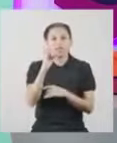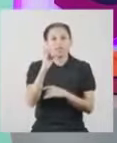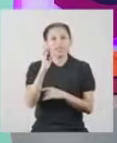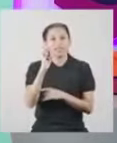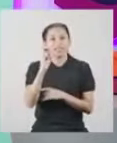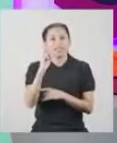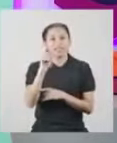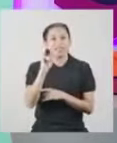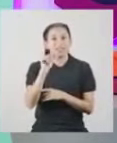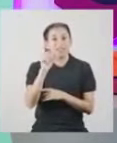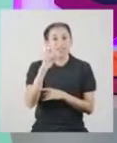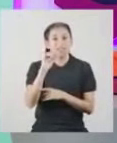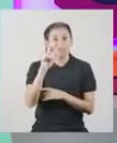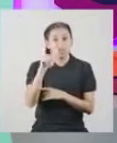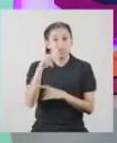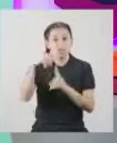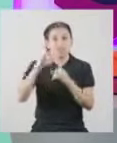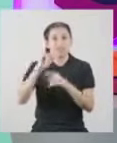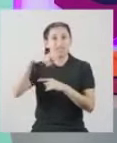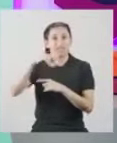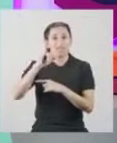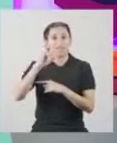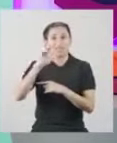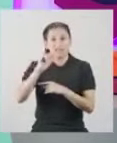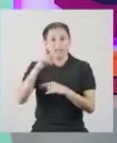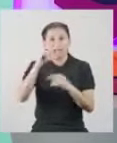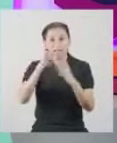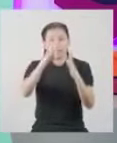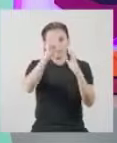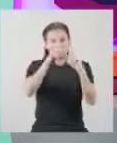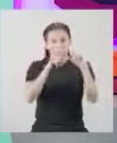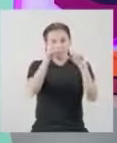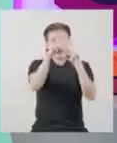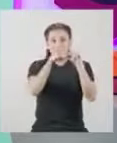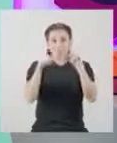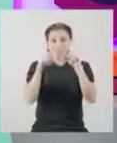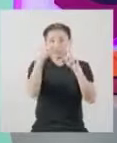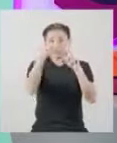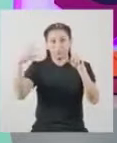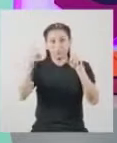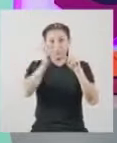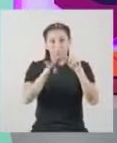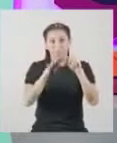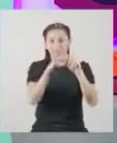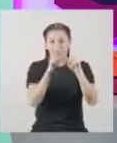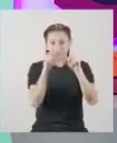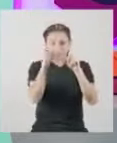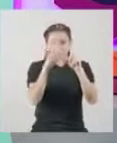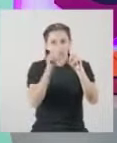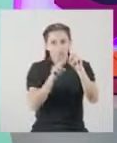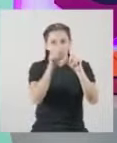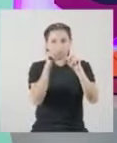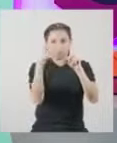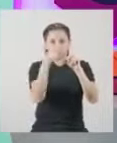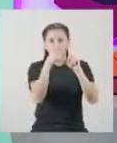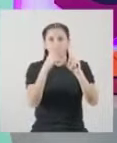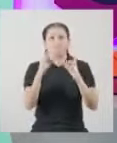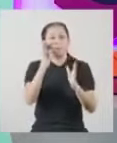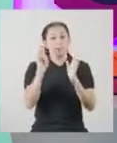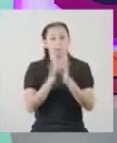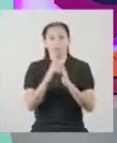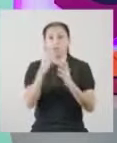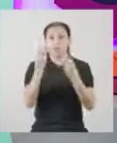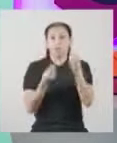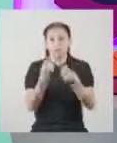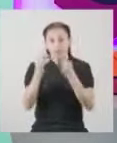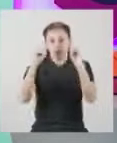Representaremos la talla promedio en el plano cartesiano Para observar qué tan distantes se encuentran las tallas de la muestra